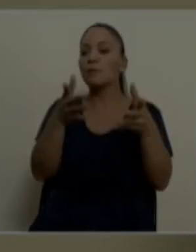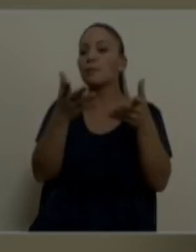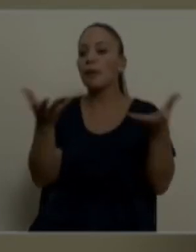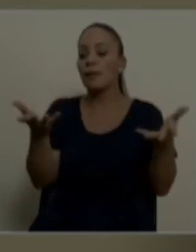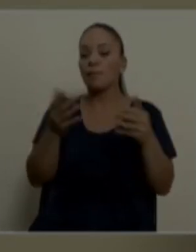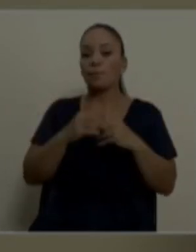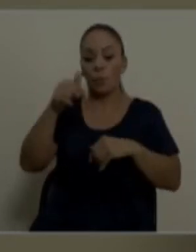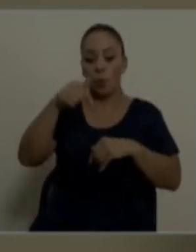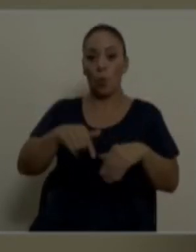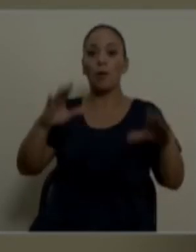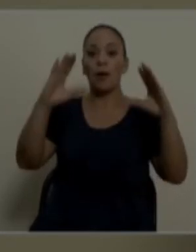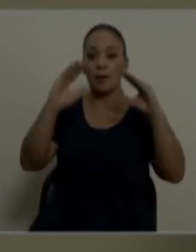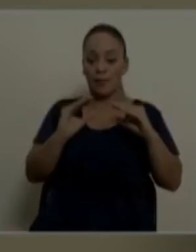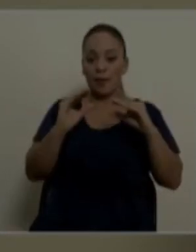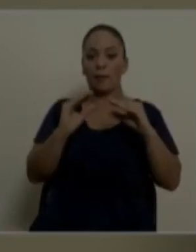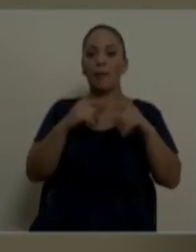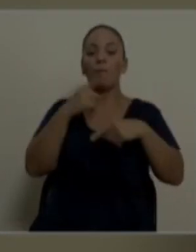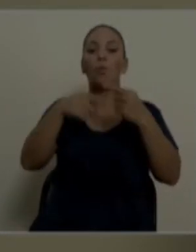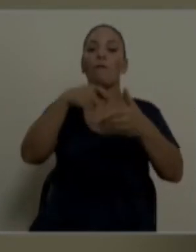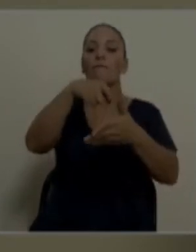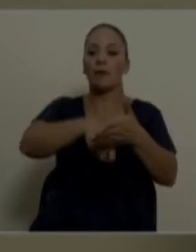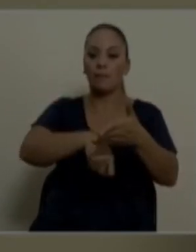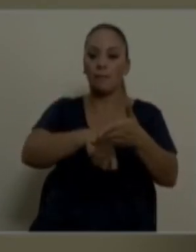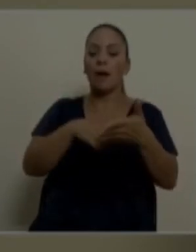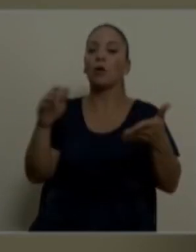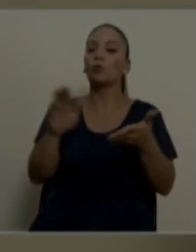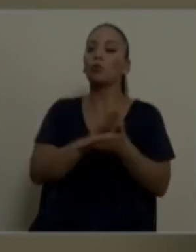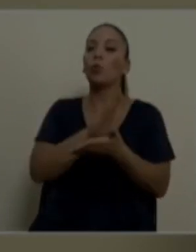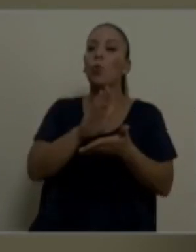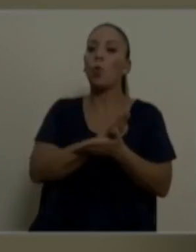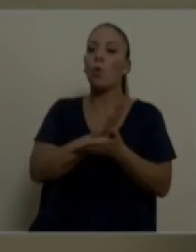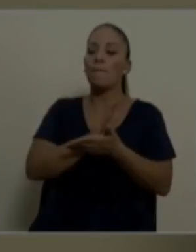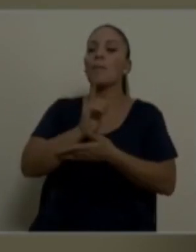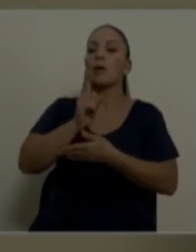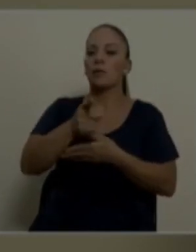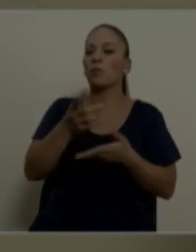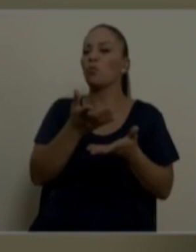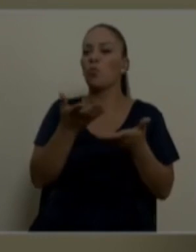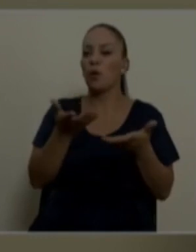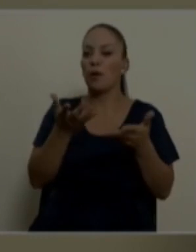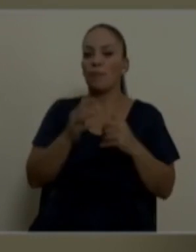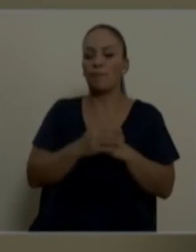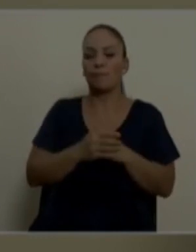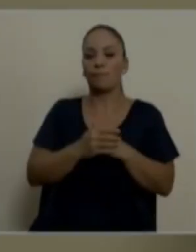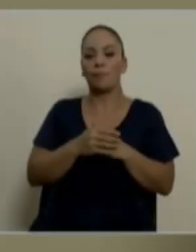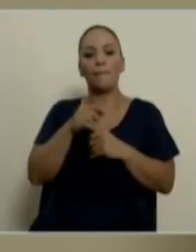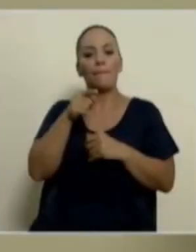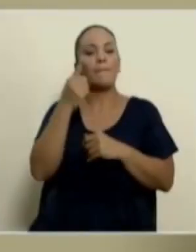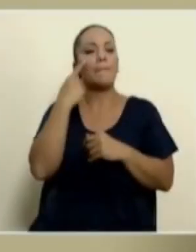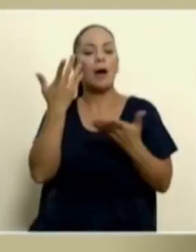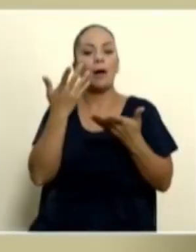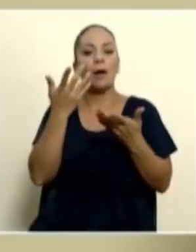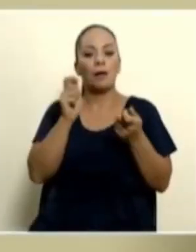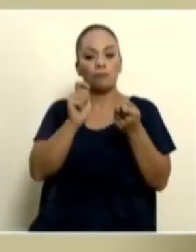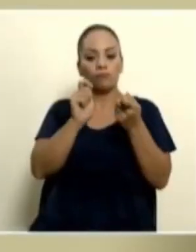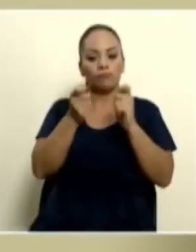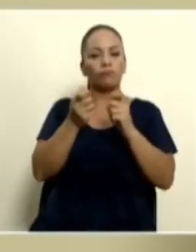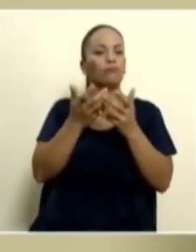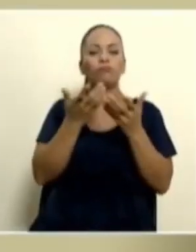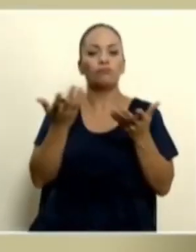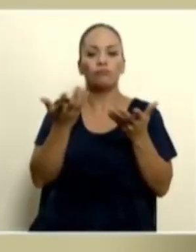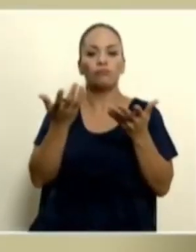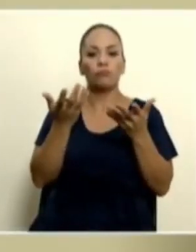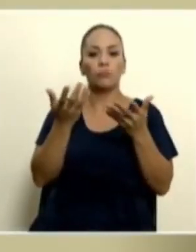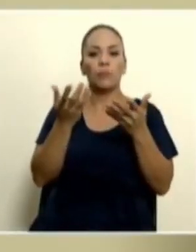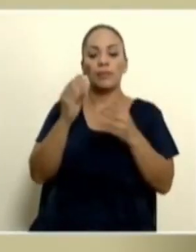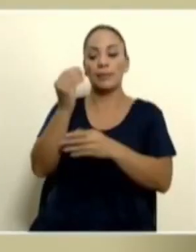En la tarde de hoy voy a firmar un decreto ejecutivo ajustando el salario